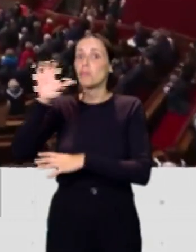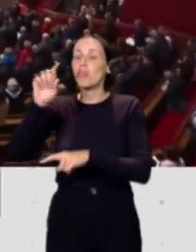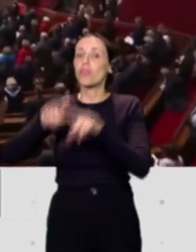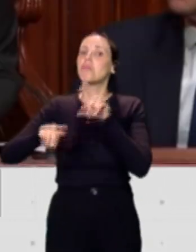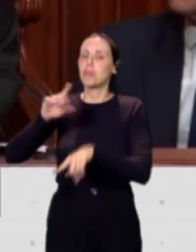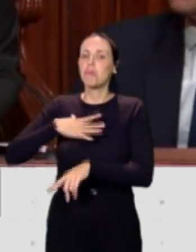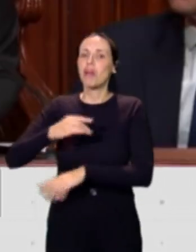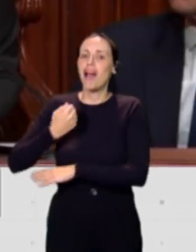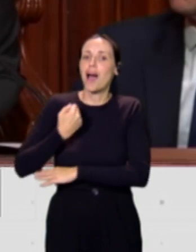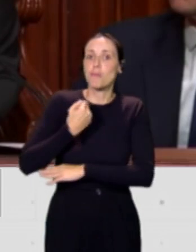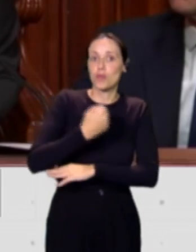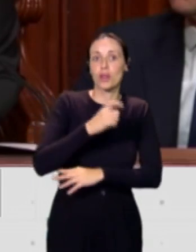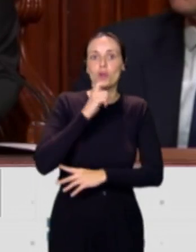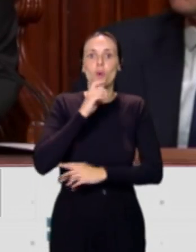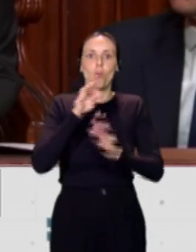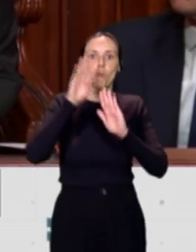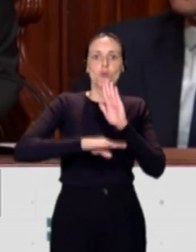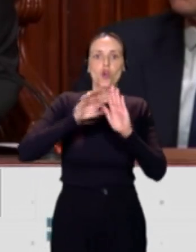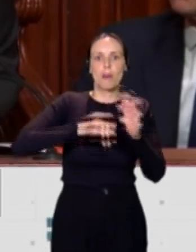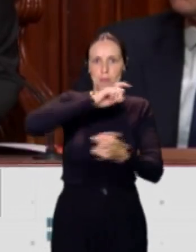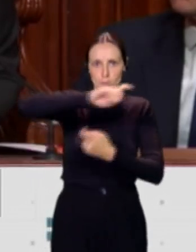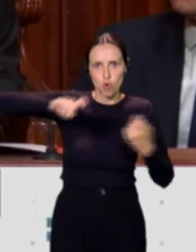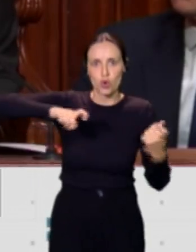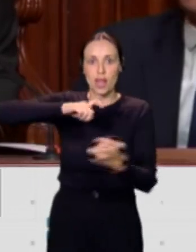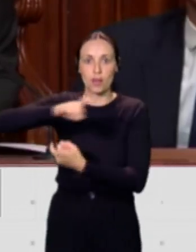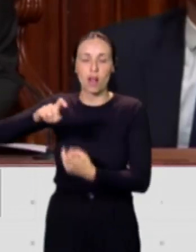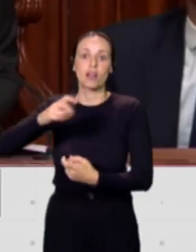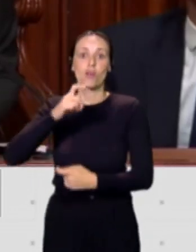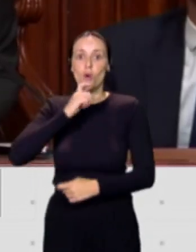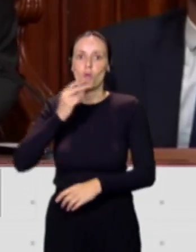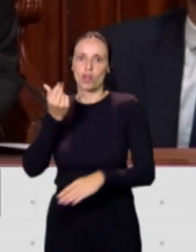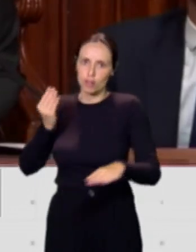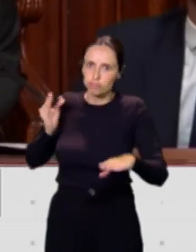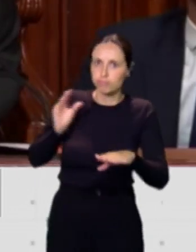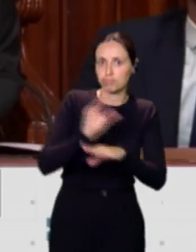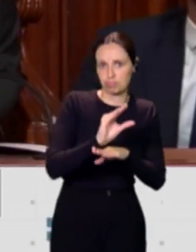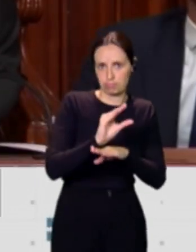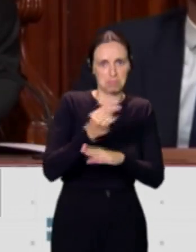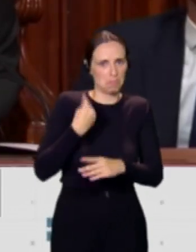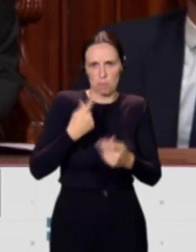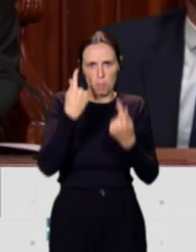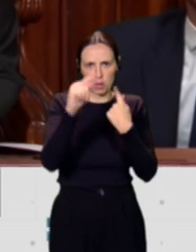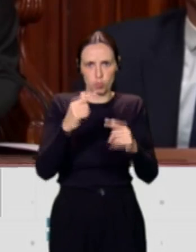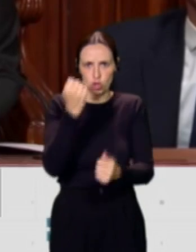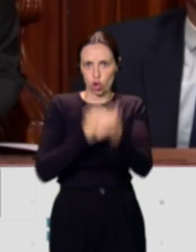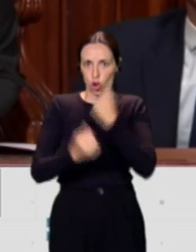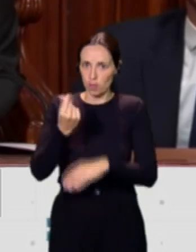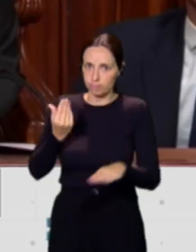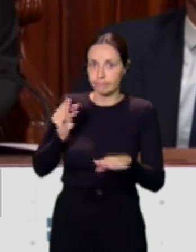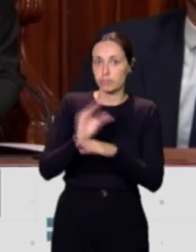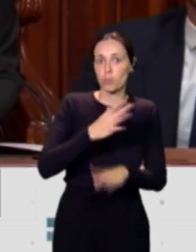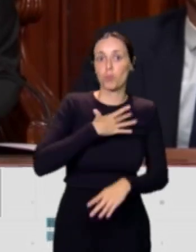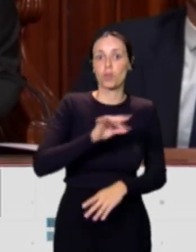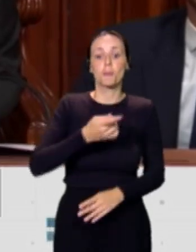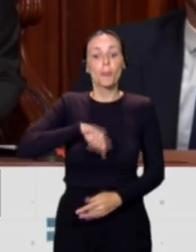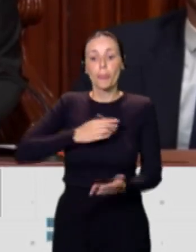mediante programas plurianuales dotados desde luego de financiación de presupuesto económico. Lo que pedimos es que en